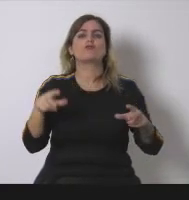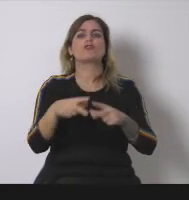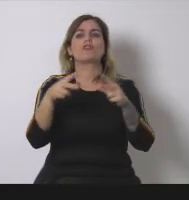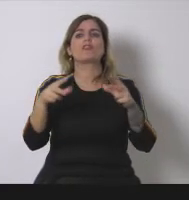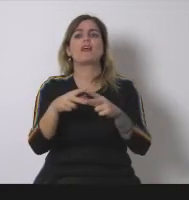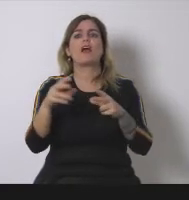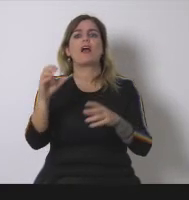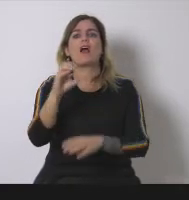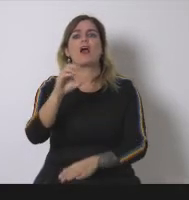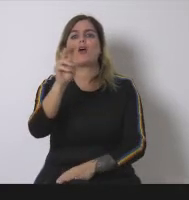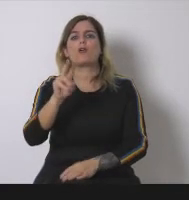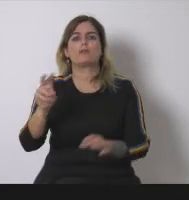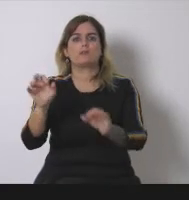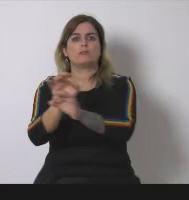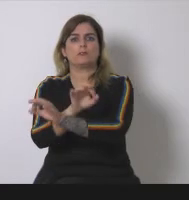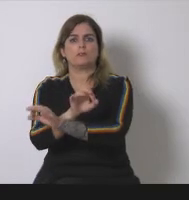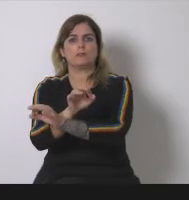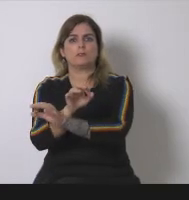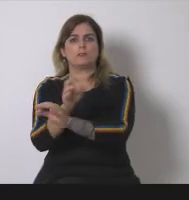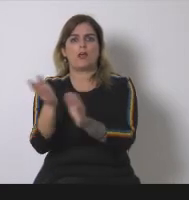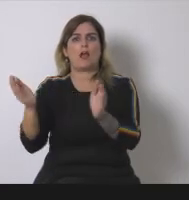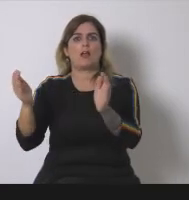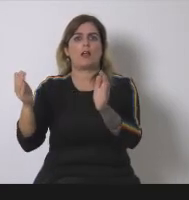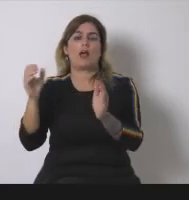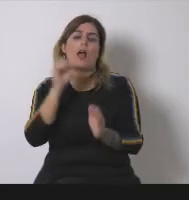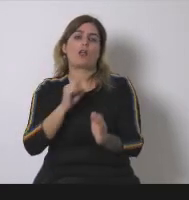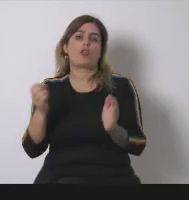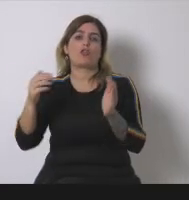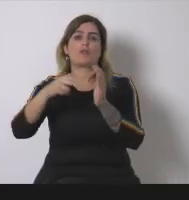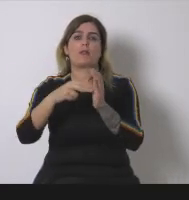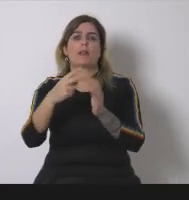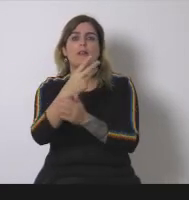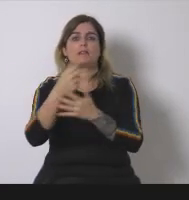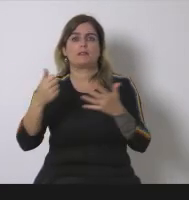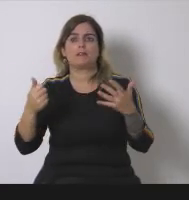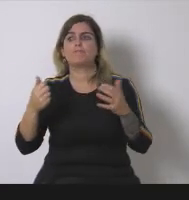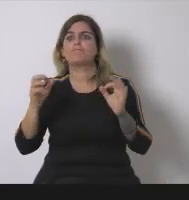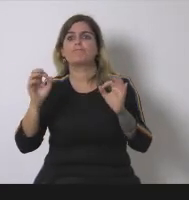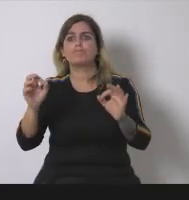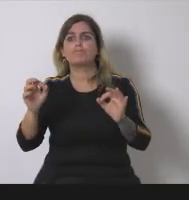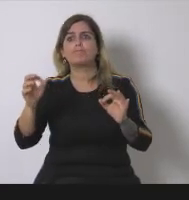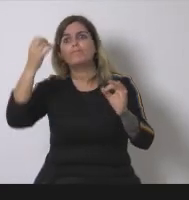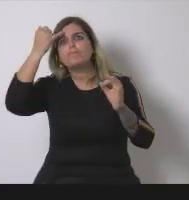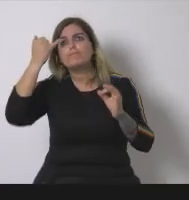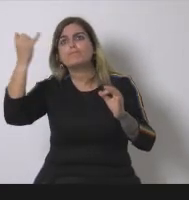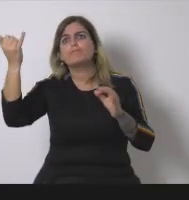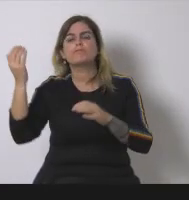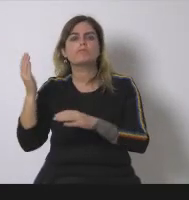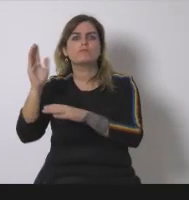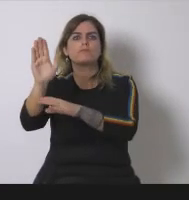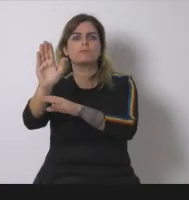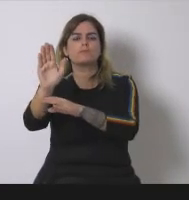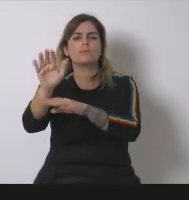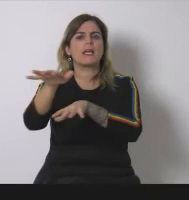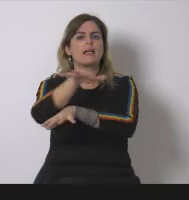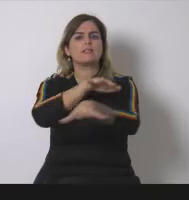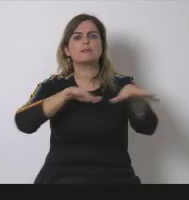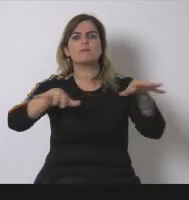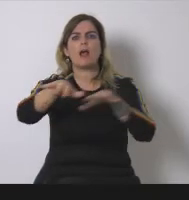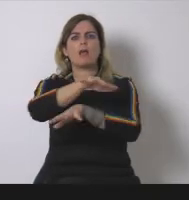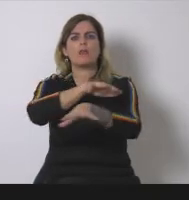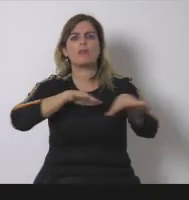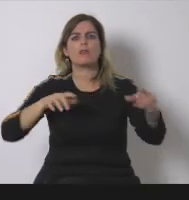2016 que proponía una proyección para saber cuánto espacio ocuparía un modelo de 100% de energía renovable